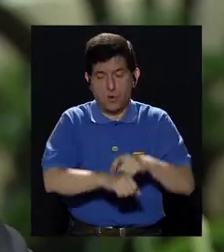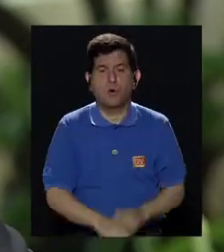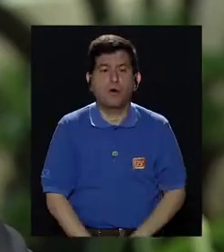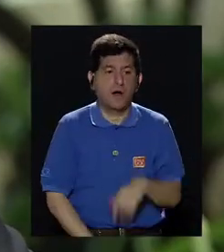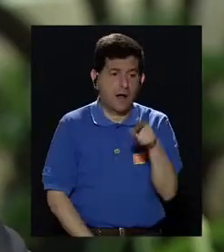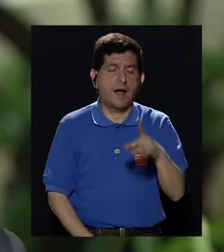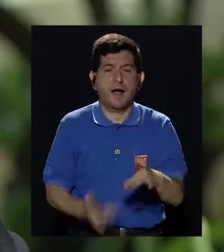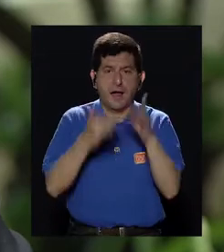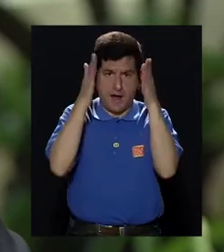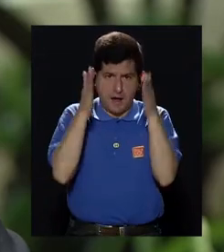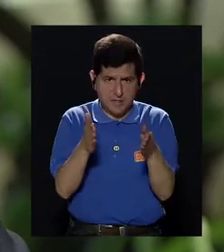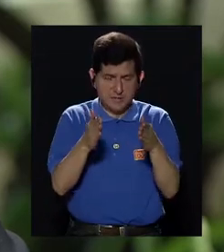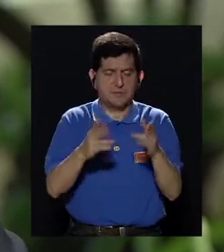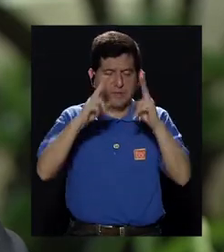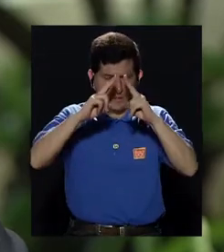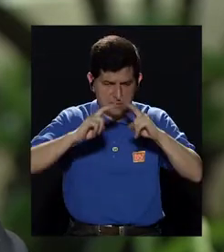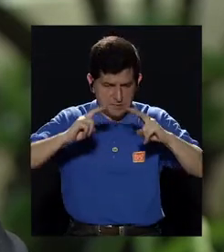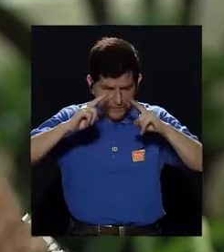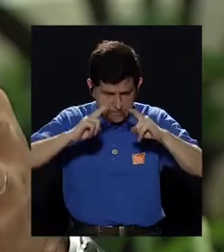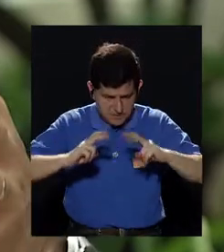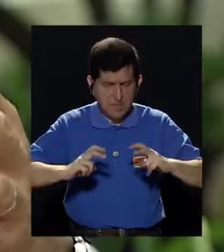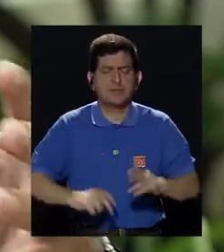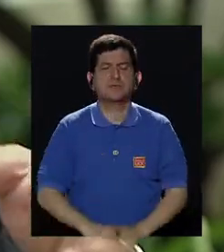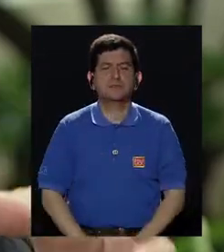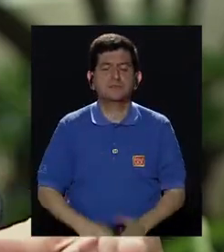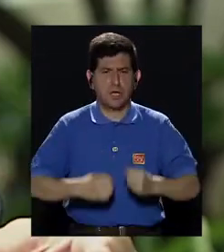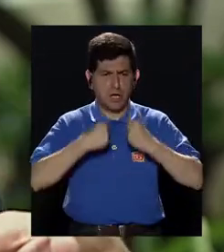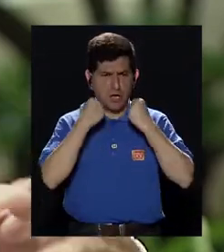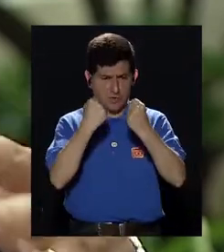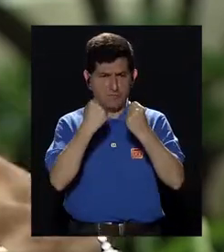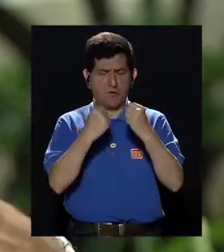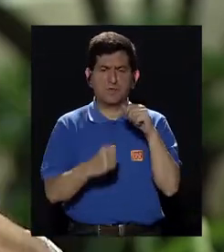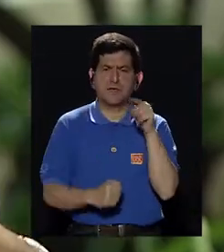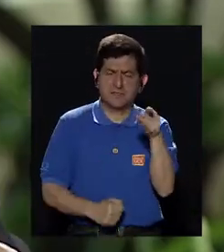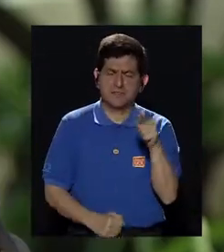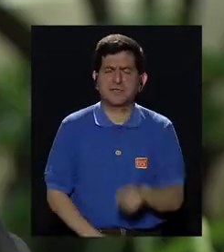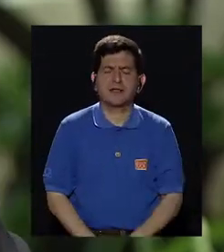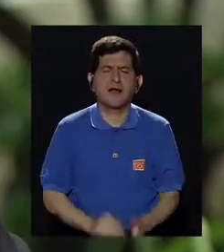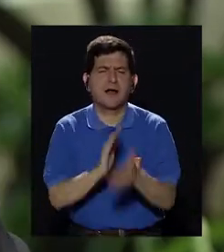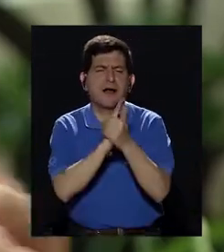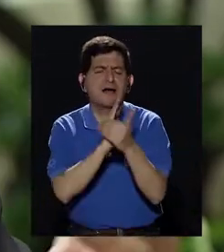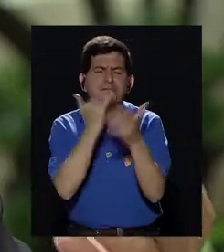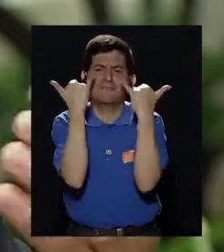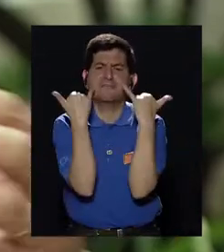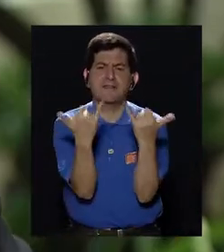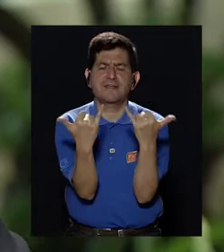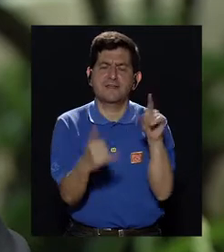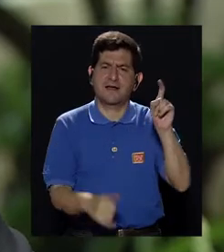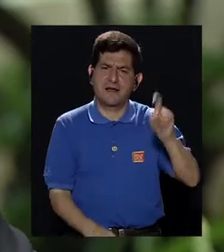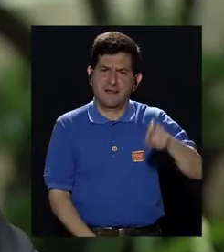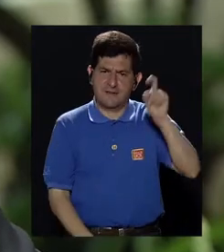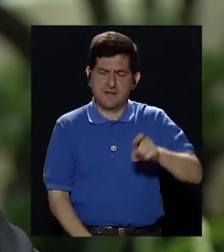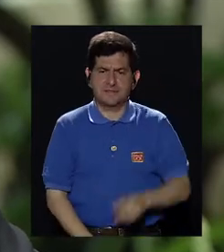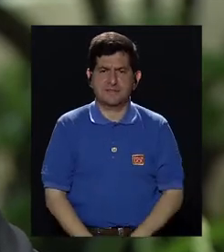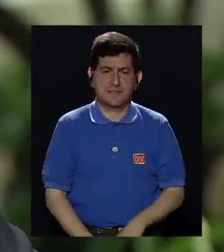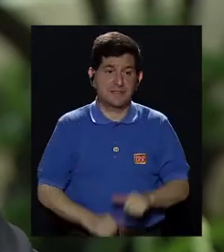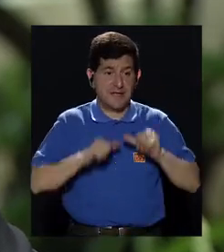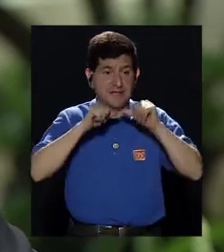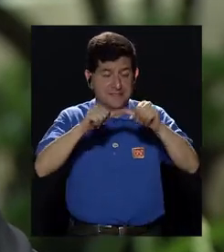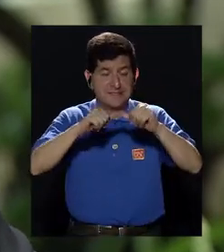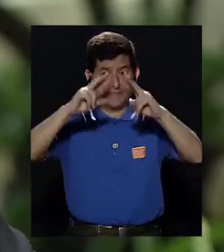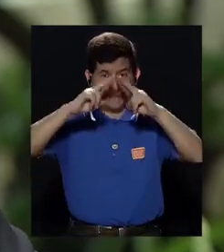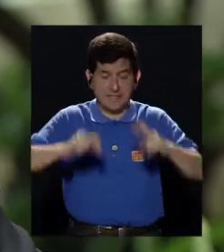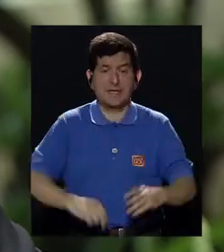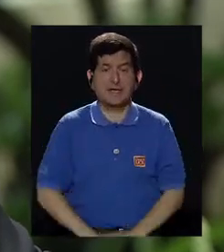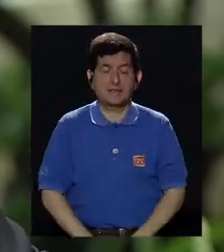corto tiempo, hacia el urólogo que va a examinarlos. Y lo hemos fortalecido a ese urólogo con la capacidad de que una vez que necesita hacer el examen